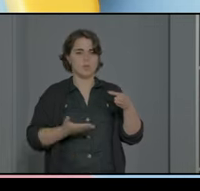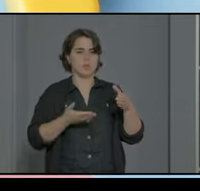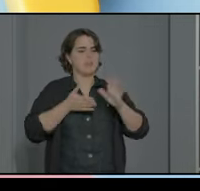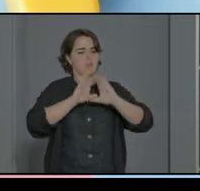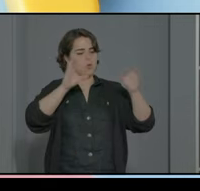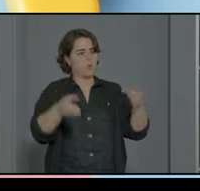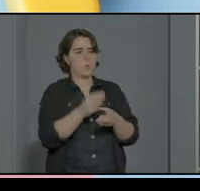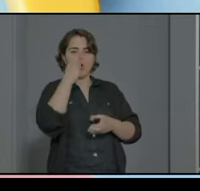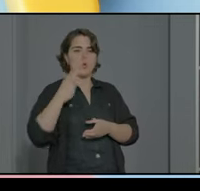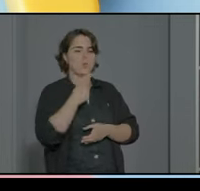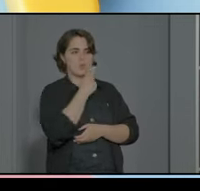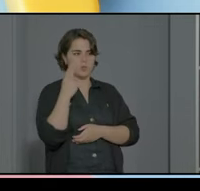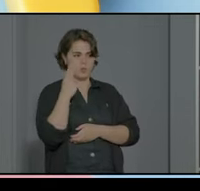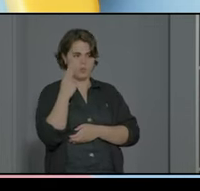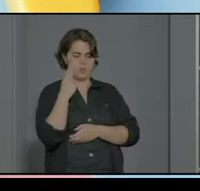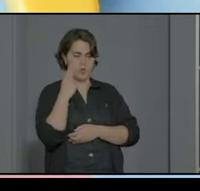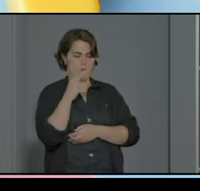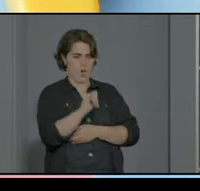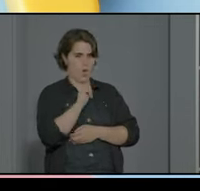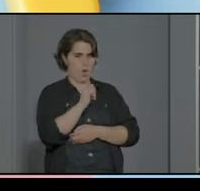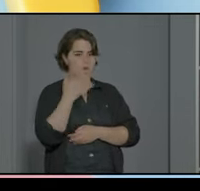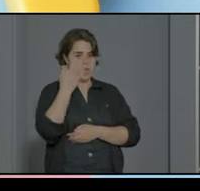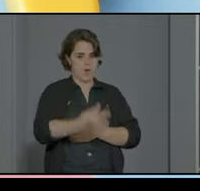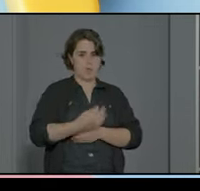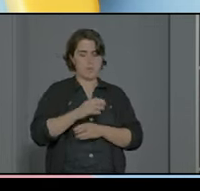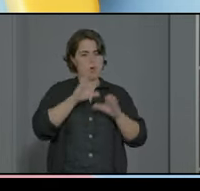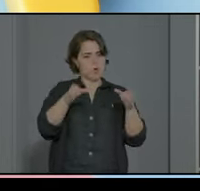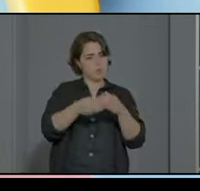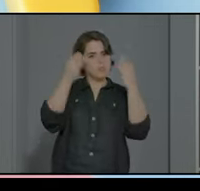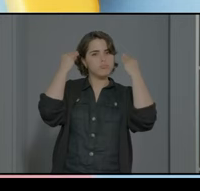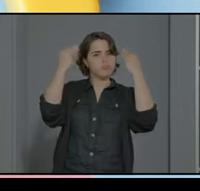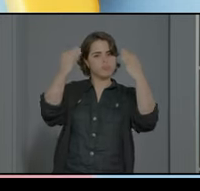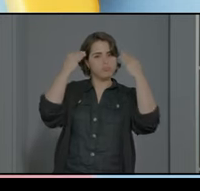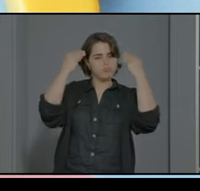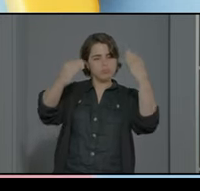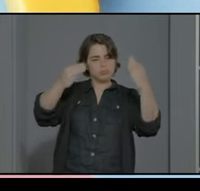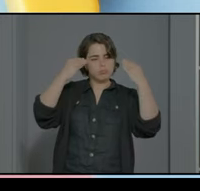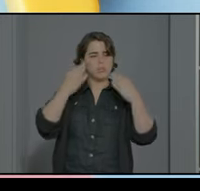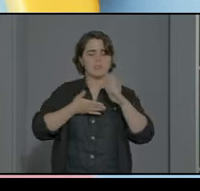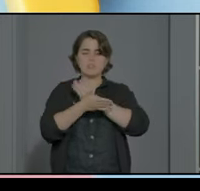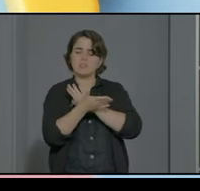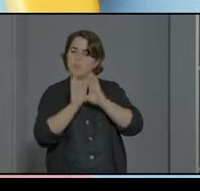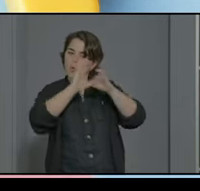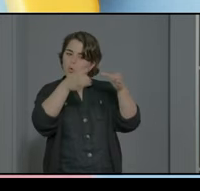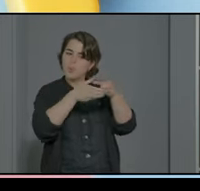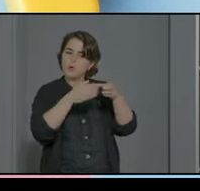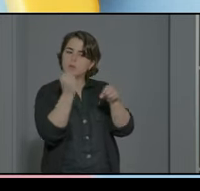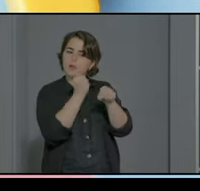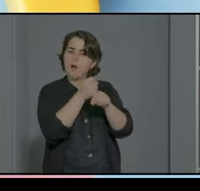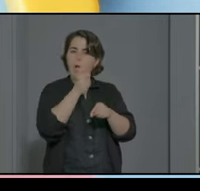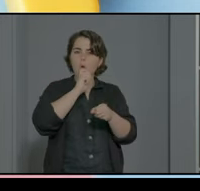comprometido con un equipo en el que constantemente se está formando con un equipo que siempre trabaja de manera cooperativa